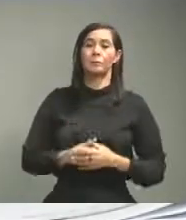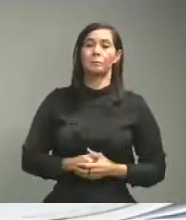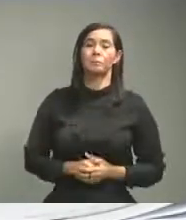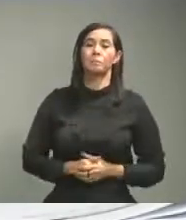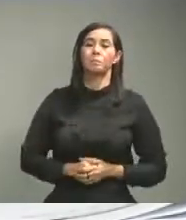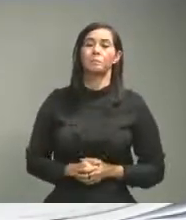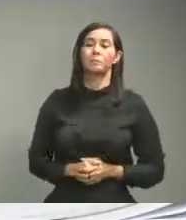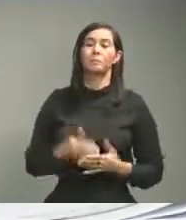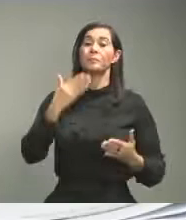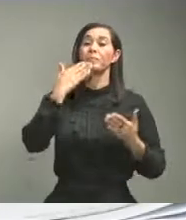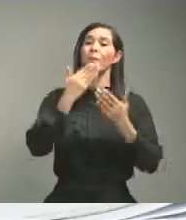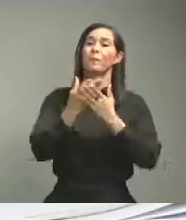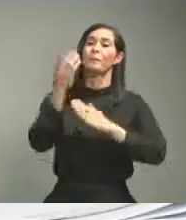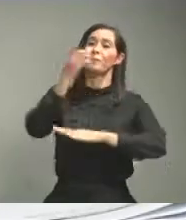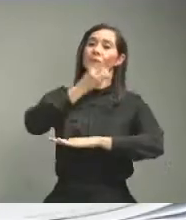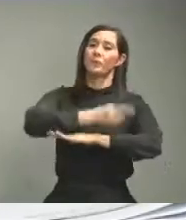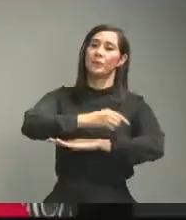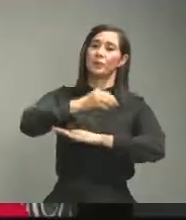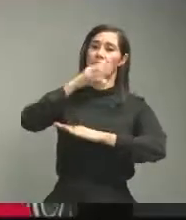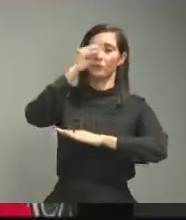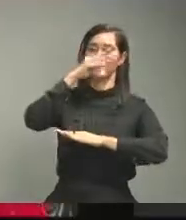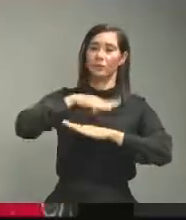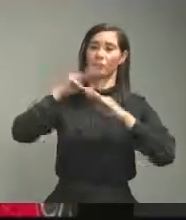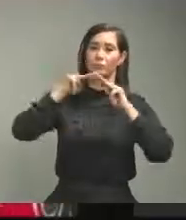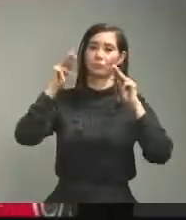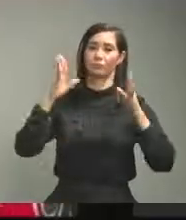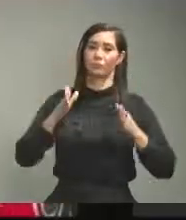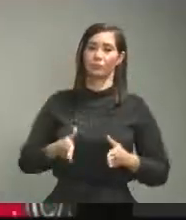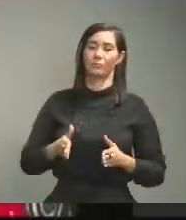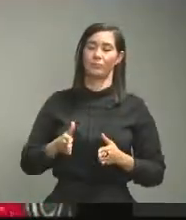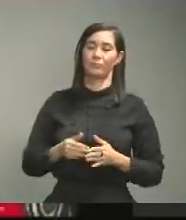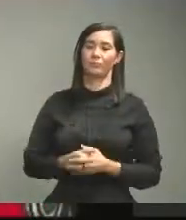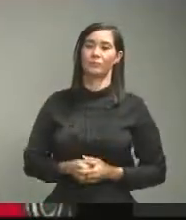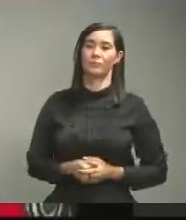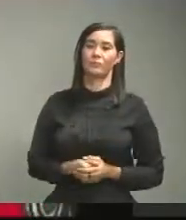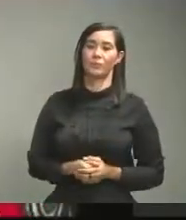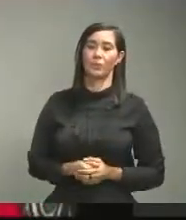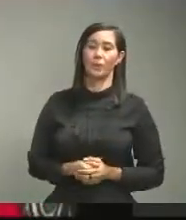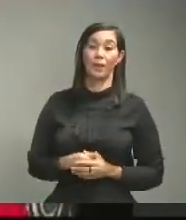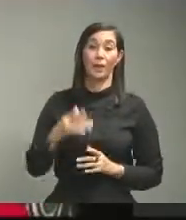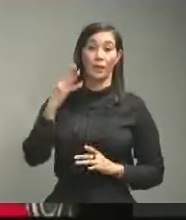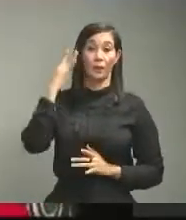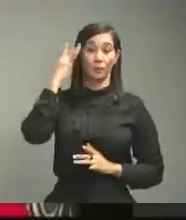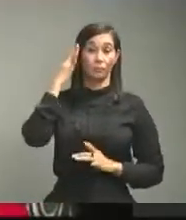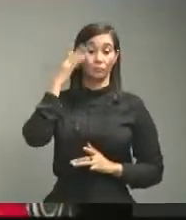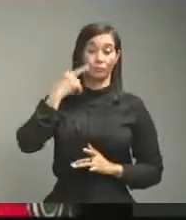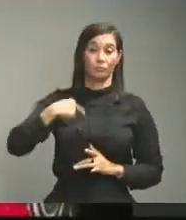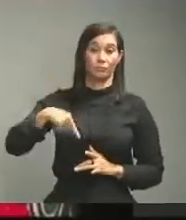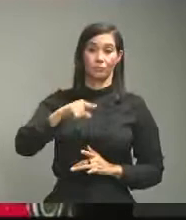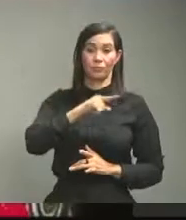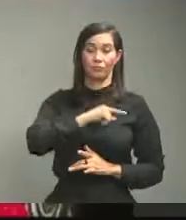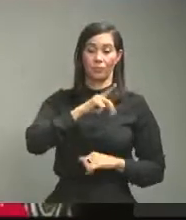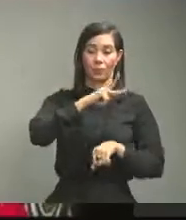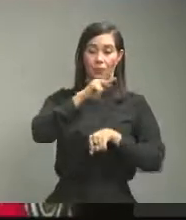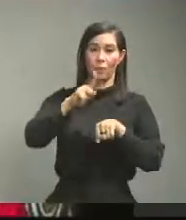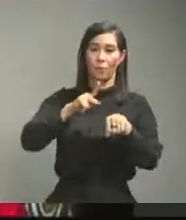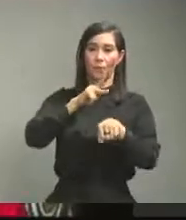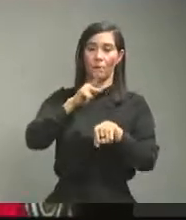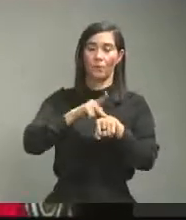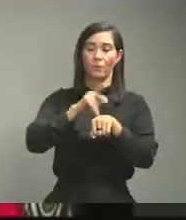buenos días señor ministro nos preocupa a nosotros como provincia